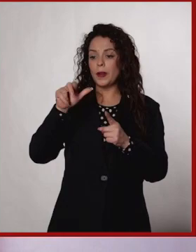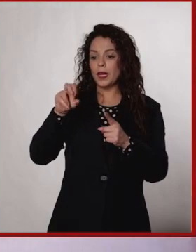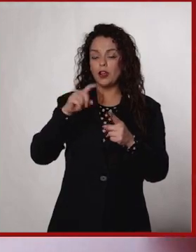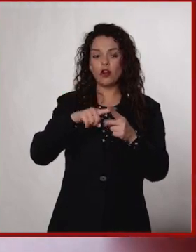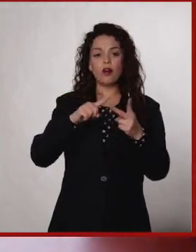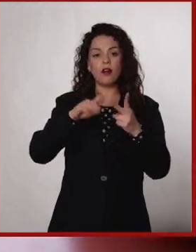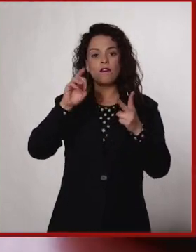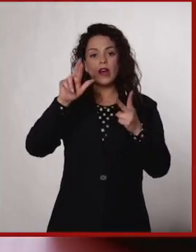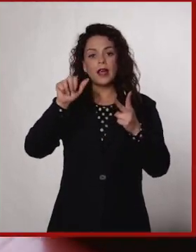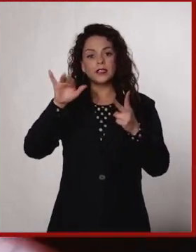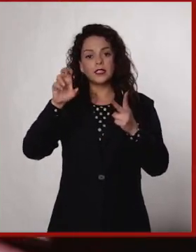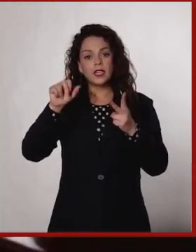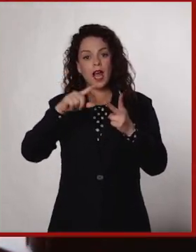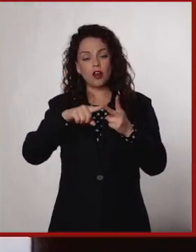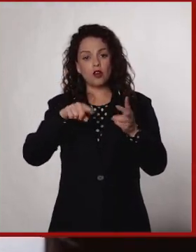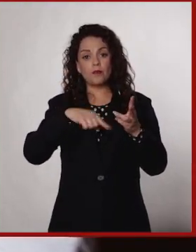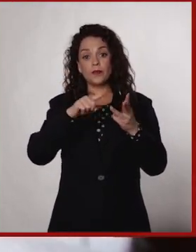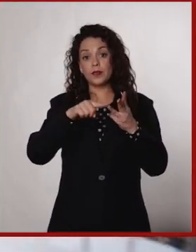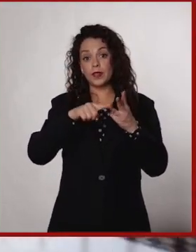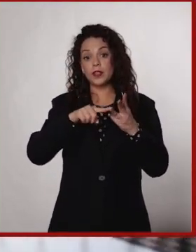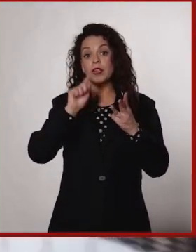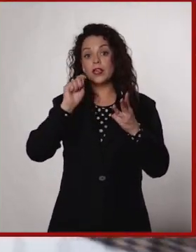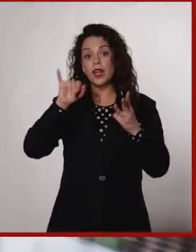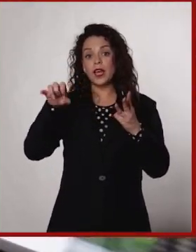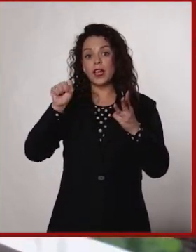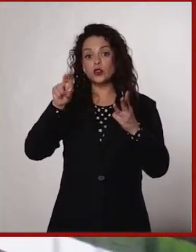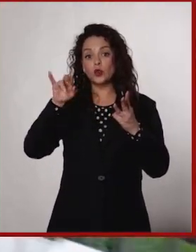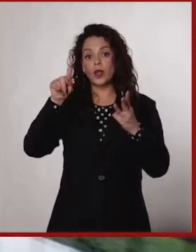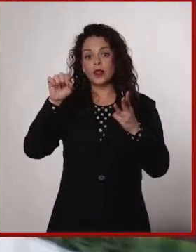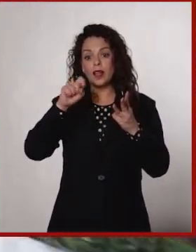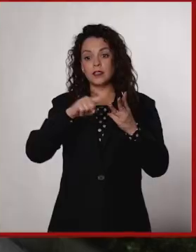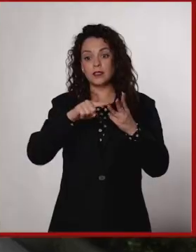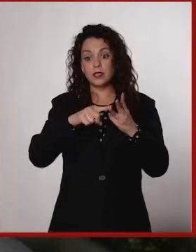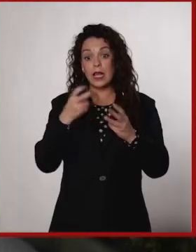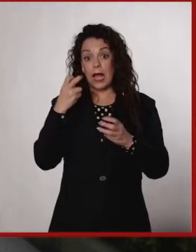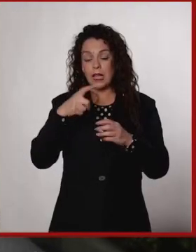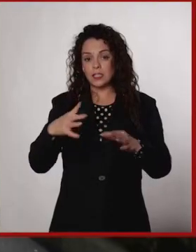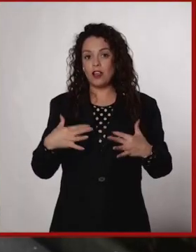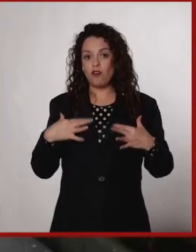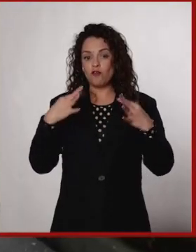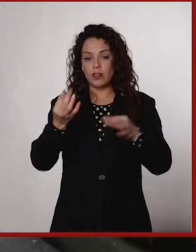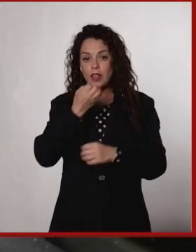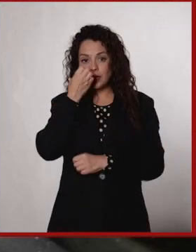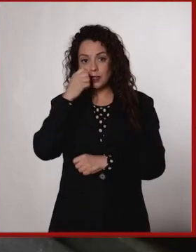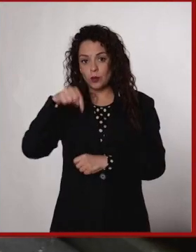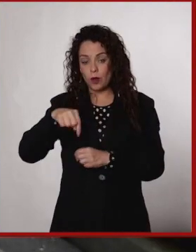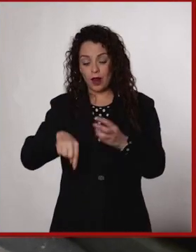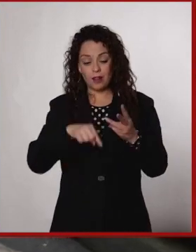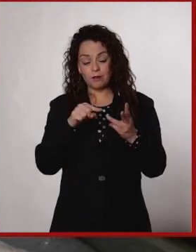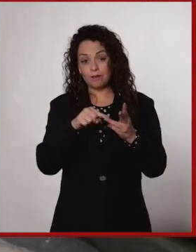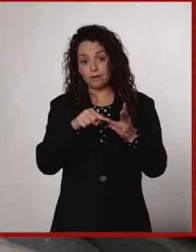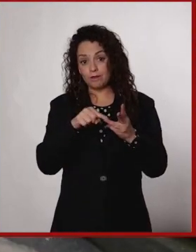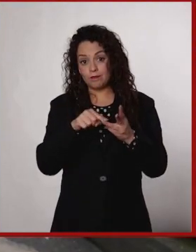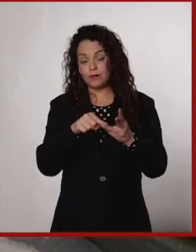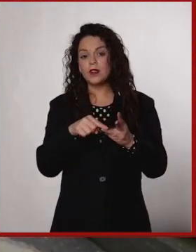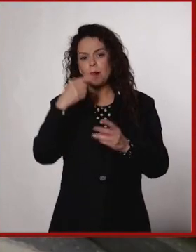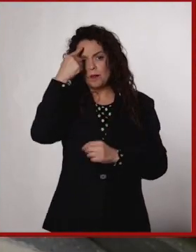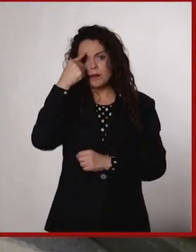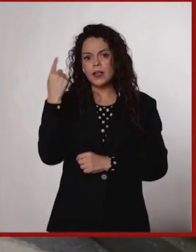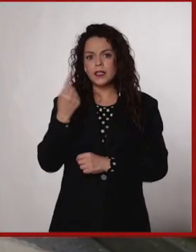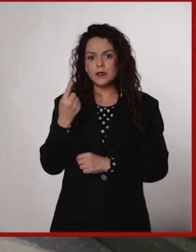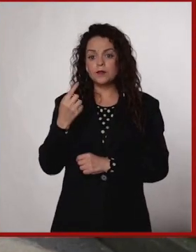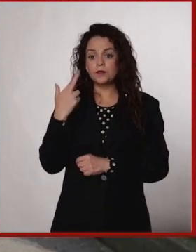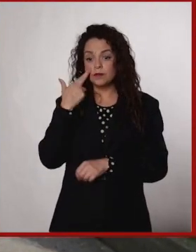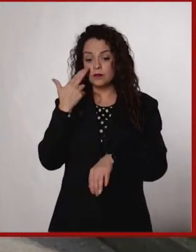dominicos, los franciscanos y los terceros en llegar fueron los jesuitas. Los jesuitas fundan esta escuela, la fundan con la